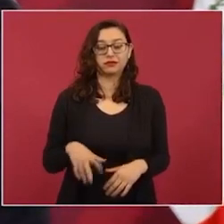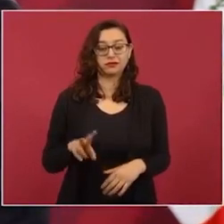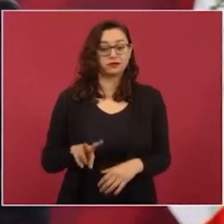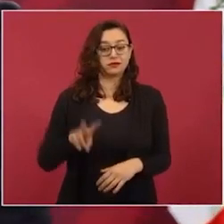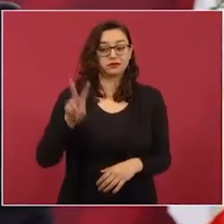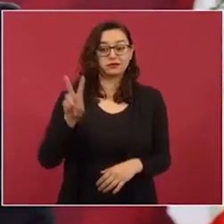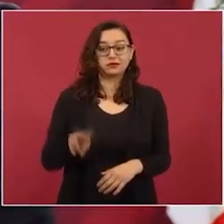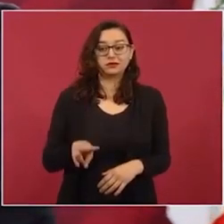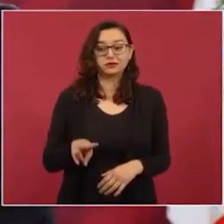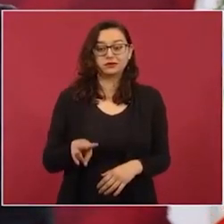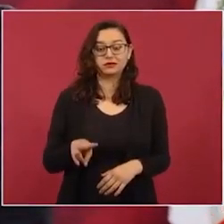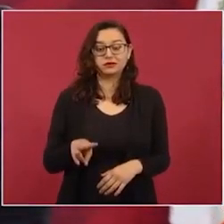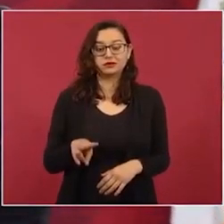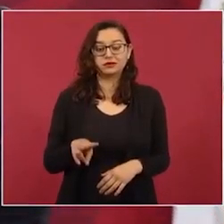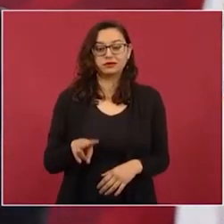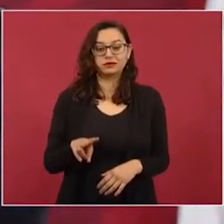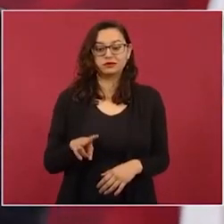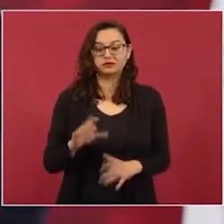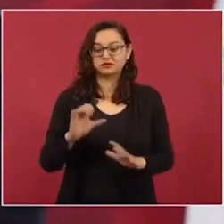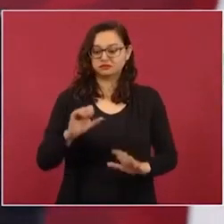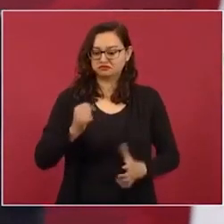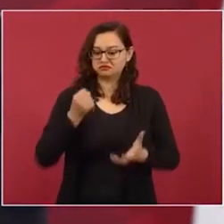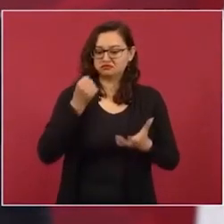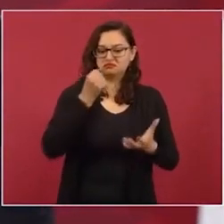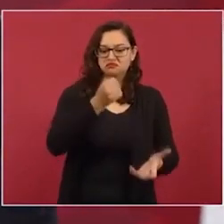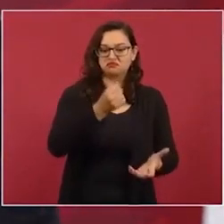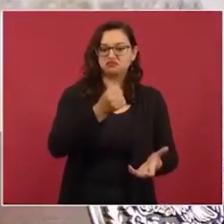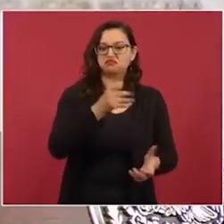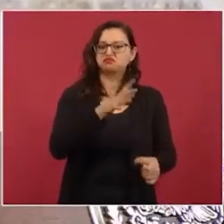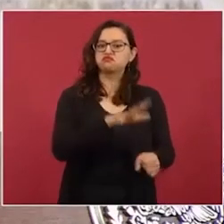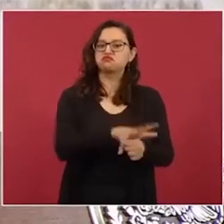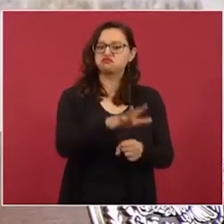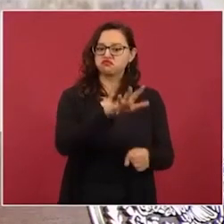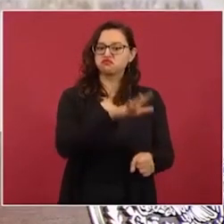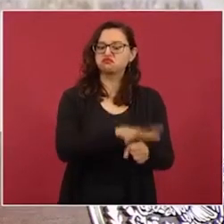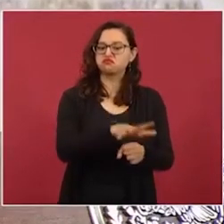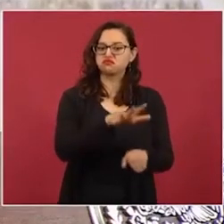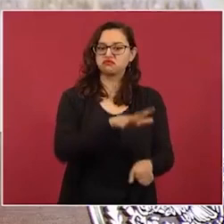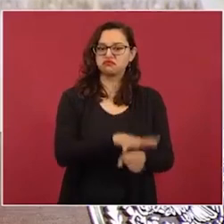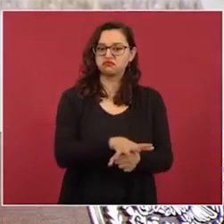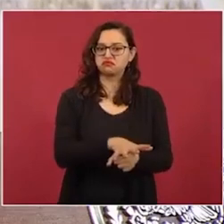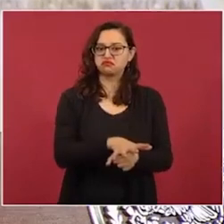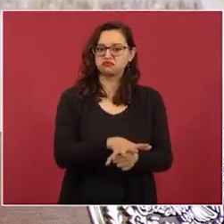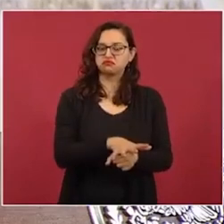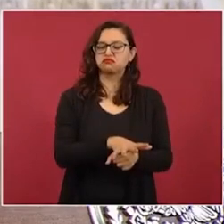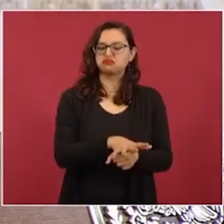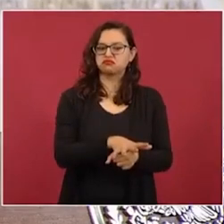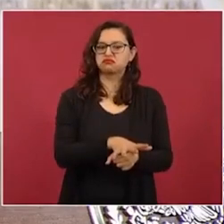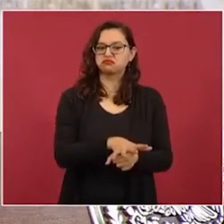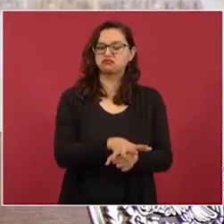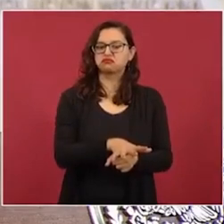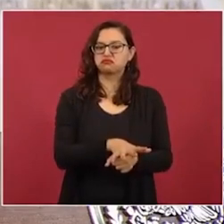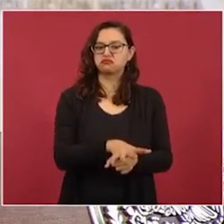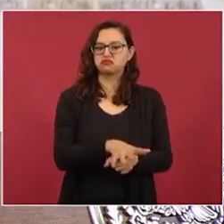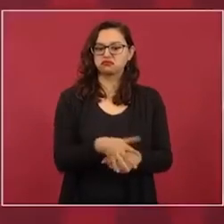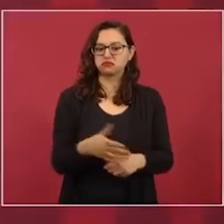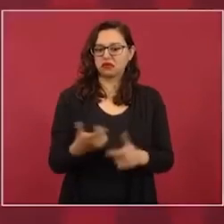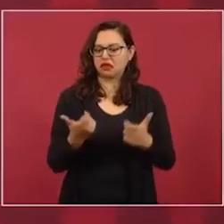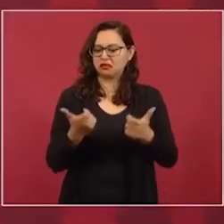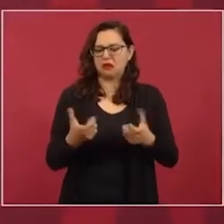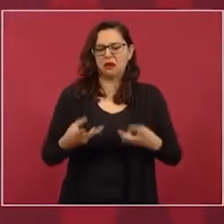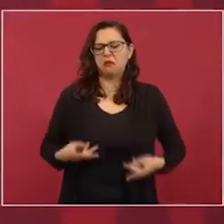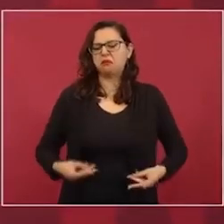ajustada, que significó ahorrarnos